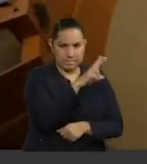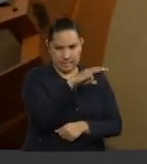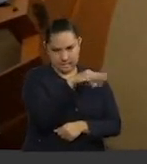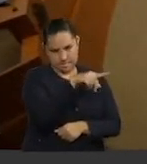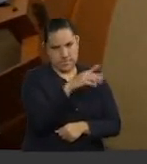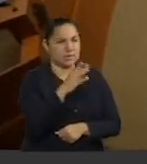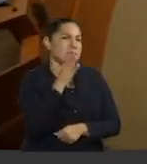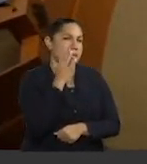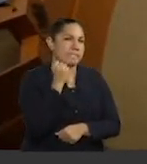Senado.